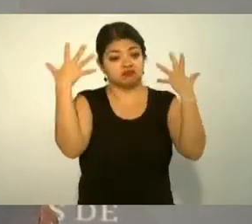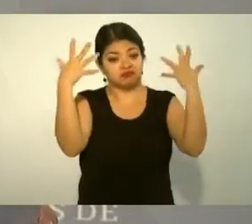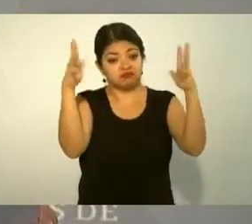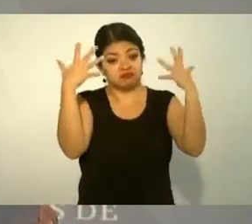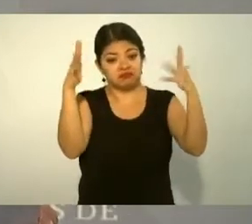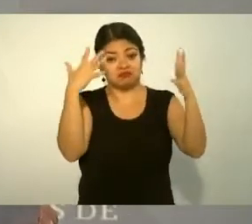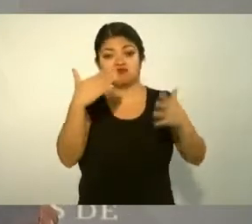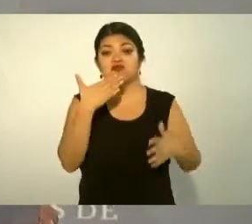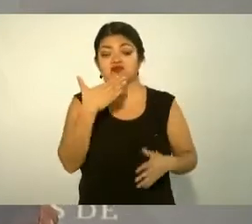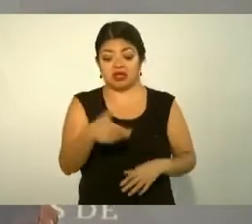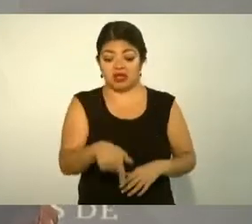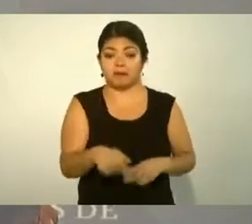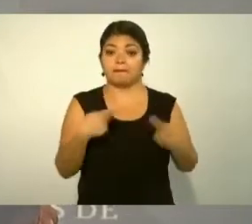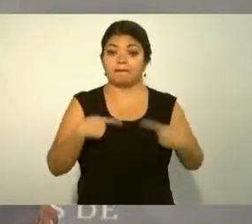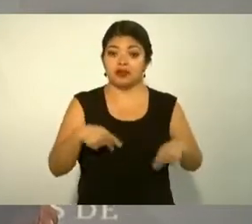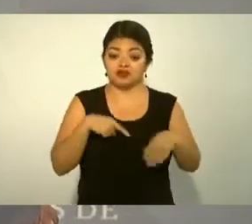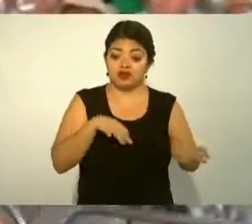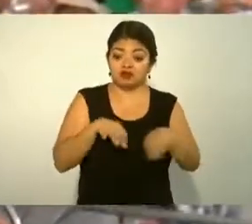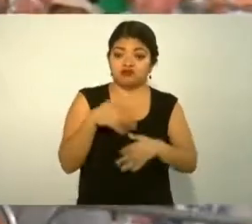de Jalisco